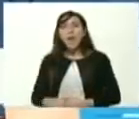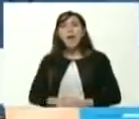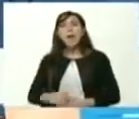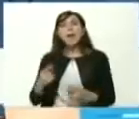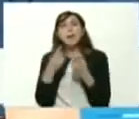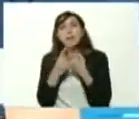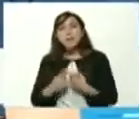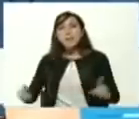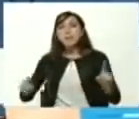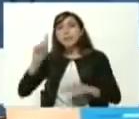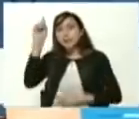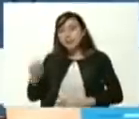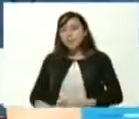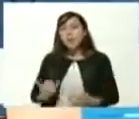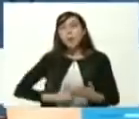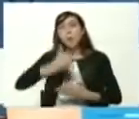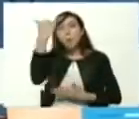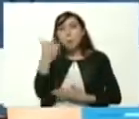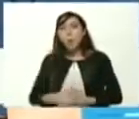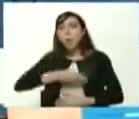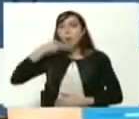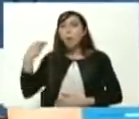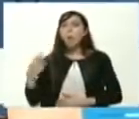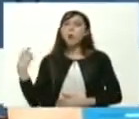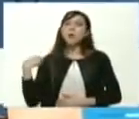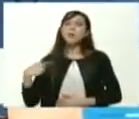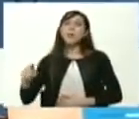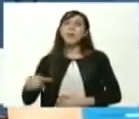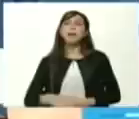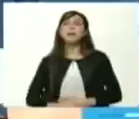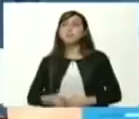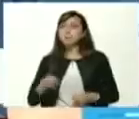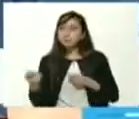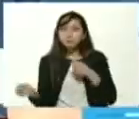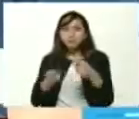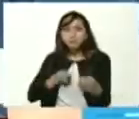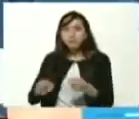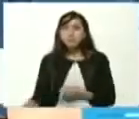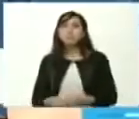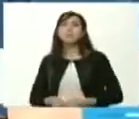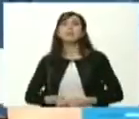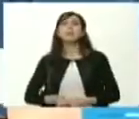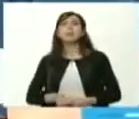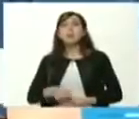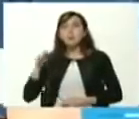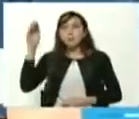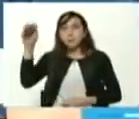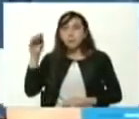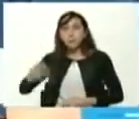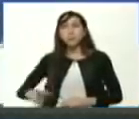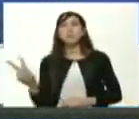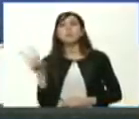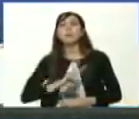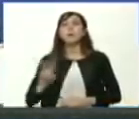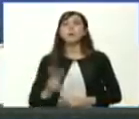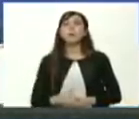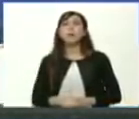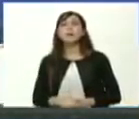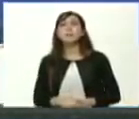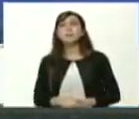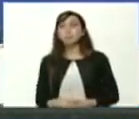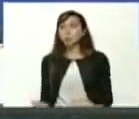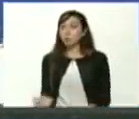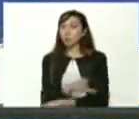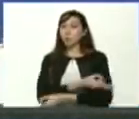independiente a un proyecto que la juventud tome en sus manos para conducir con éxito en los próximos años por venir correcto muy